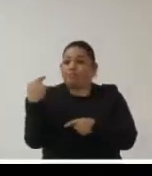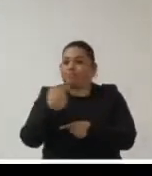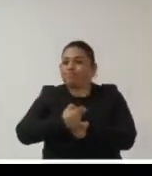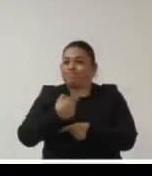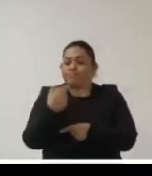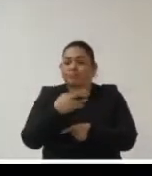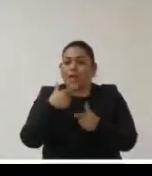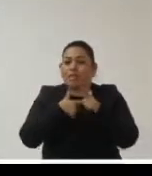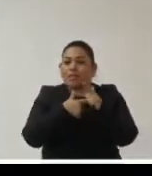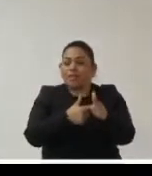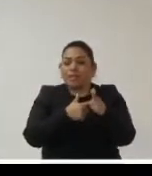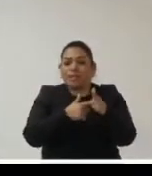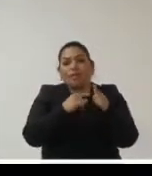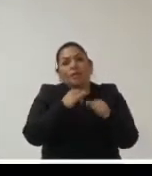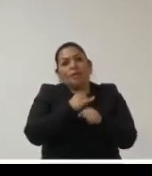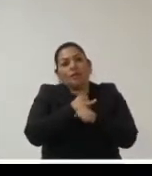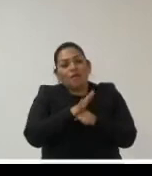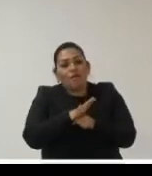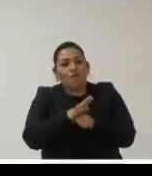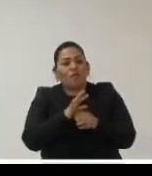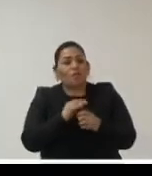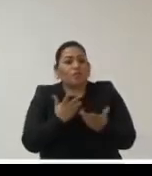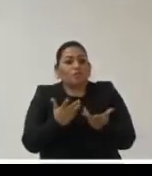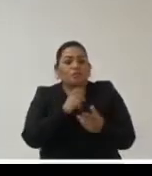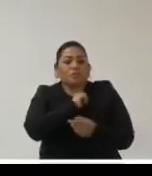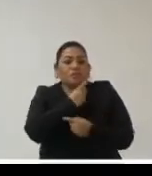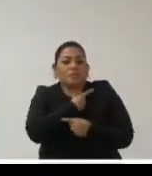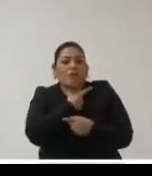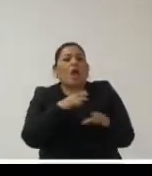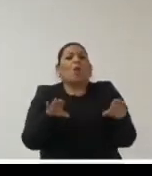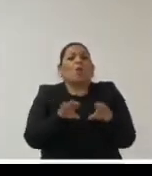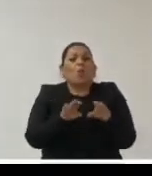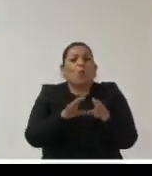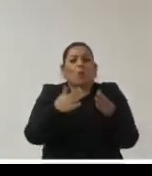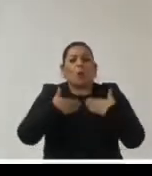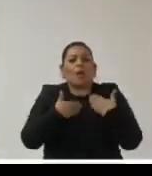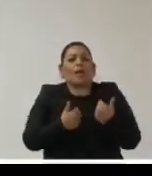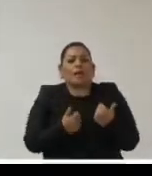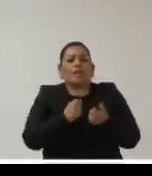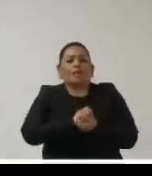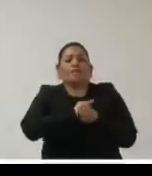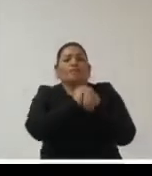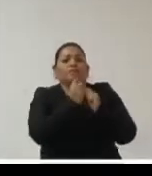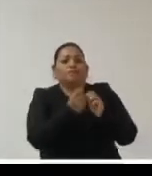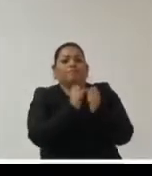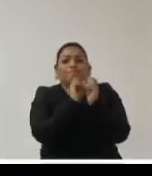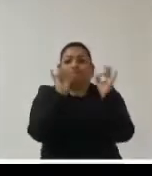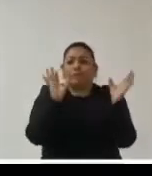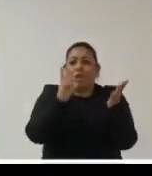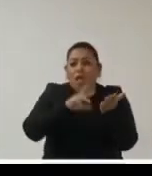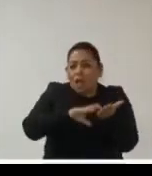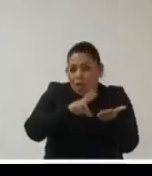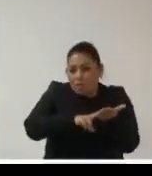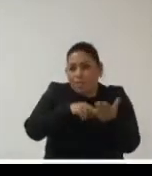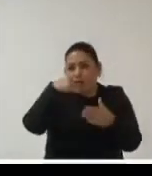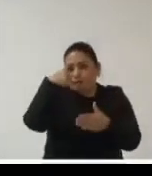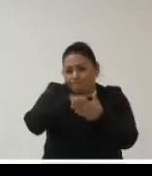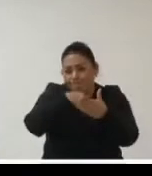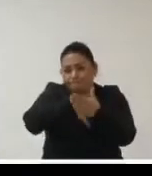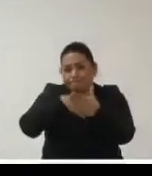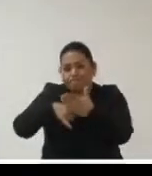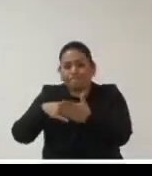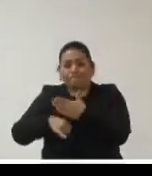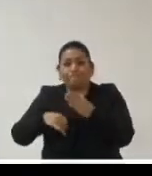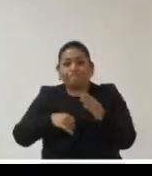de reforzar con ante la crisis sanitaria y entendemos entonces que la transparencia siendo un valor muy arraigado y a la